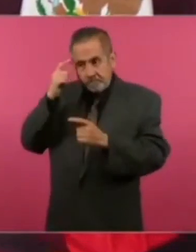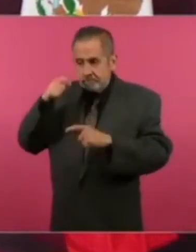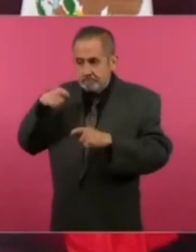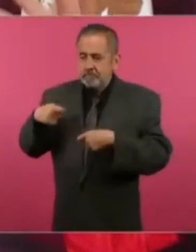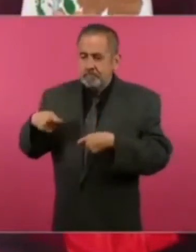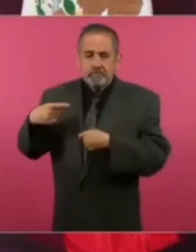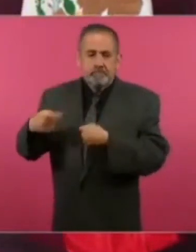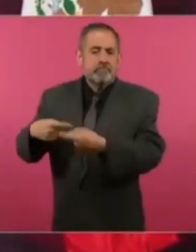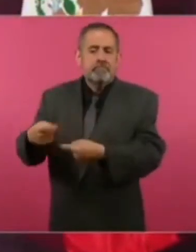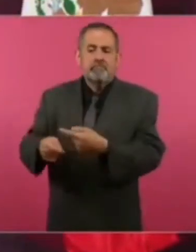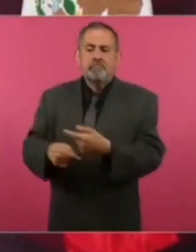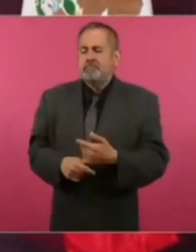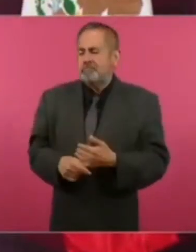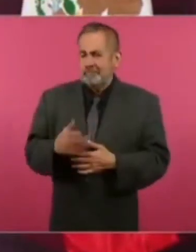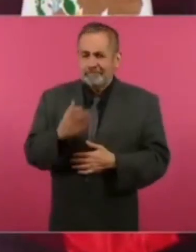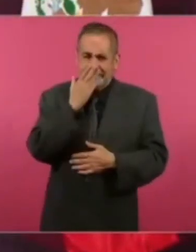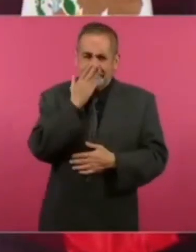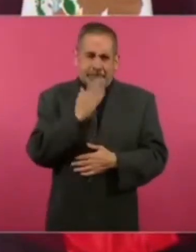y están